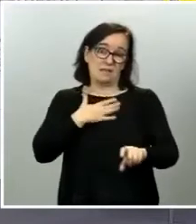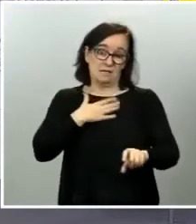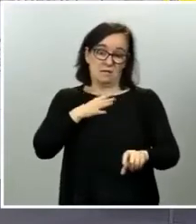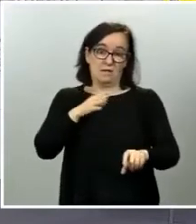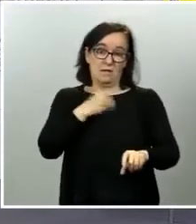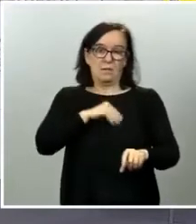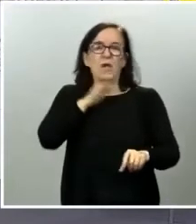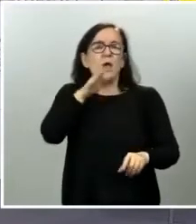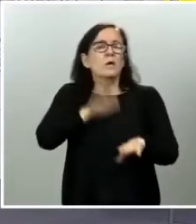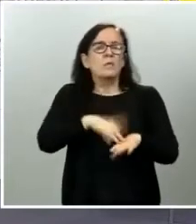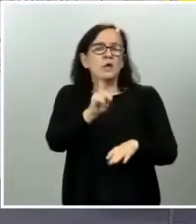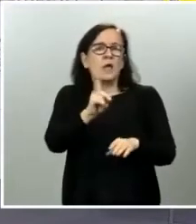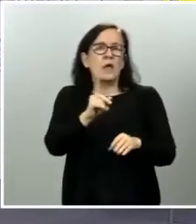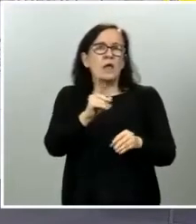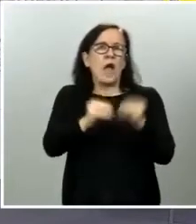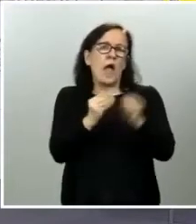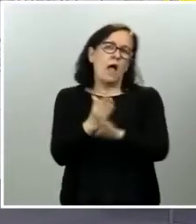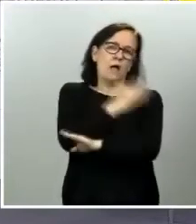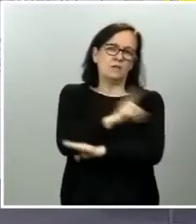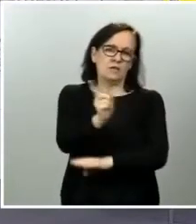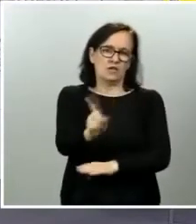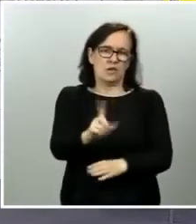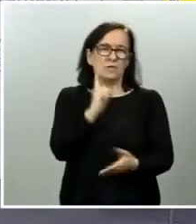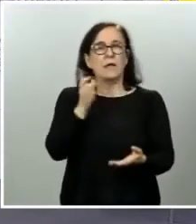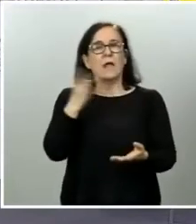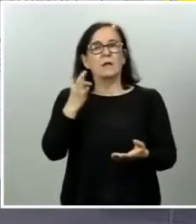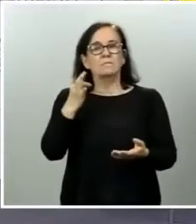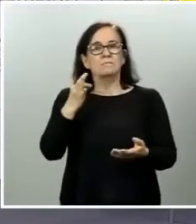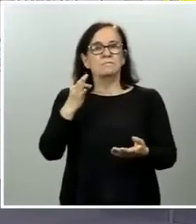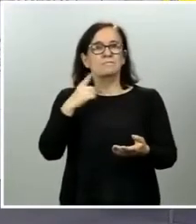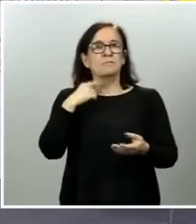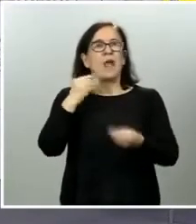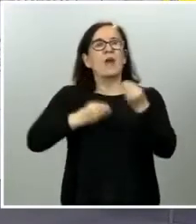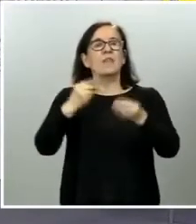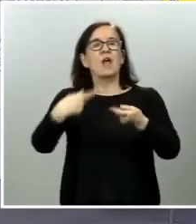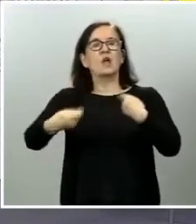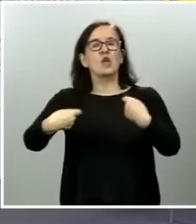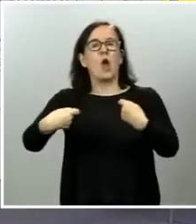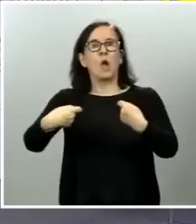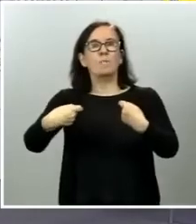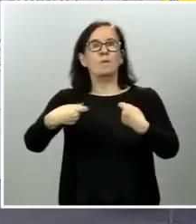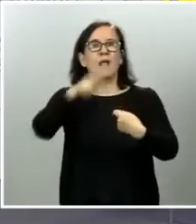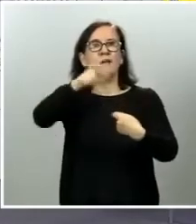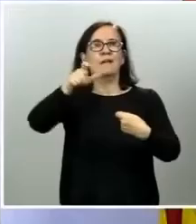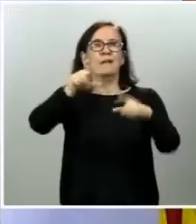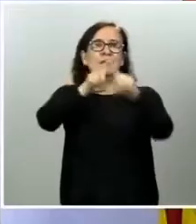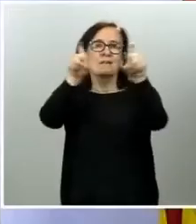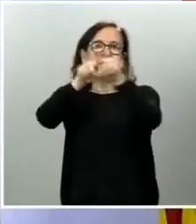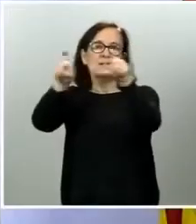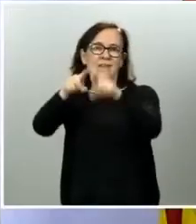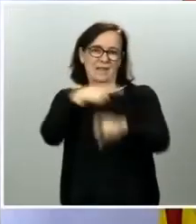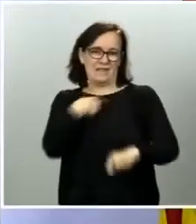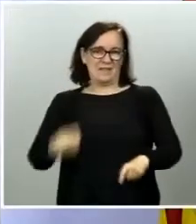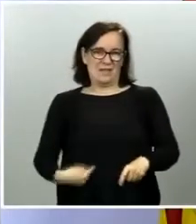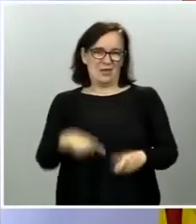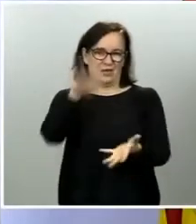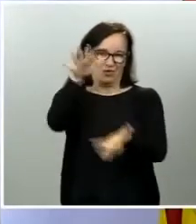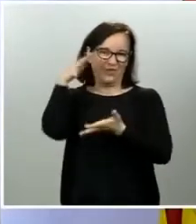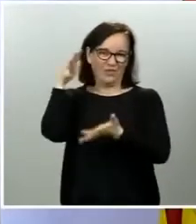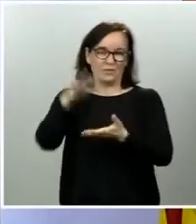esto antes, en lugar de hacer las compras a fabricantes chinos. Y luego,